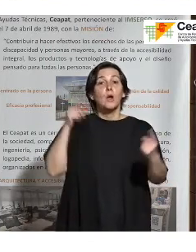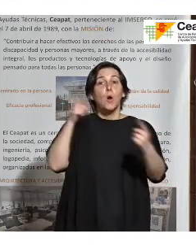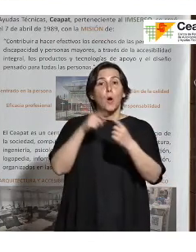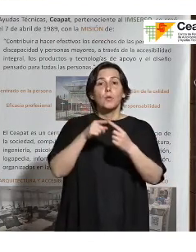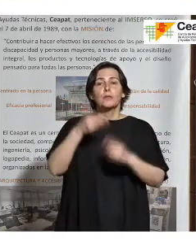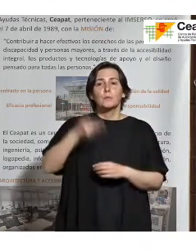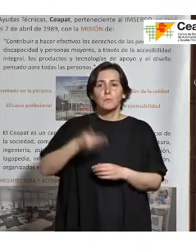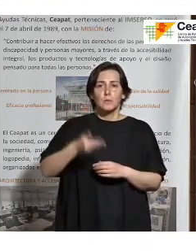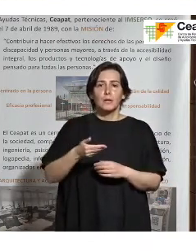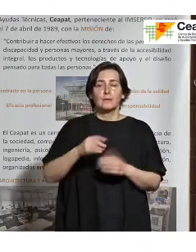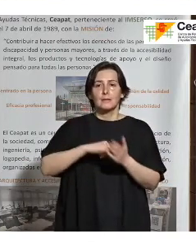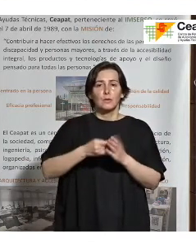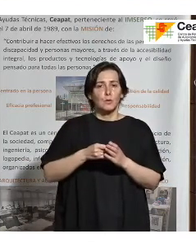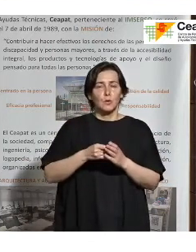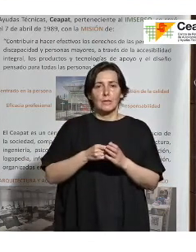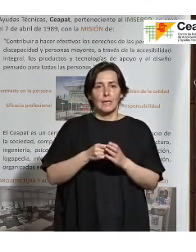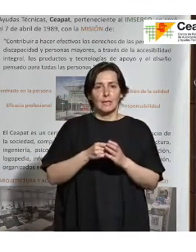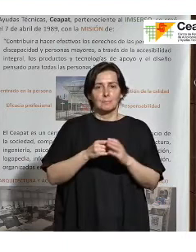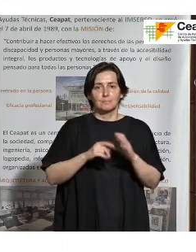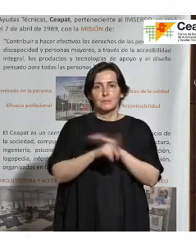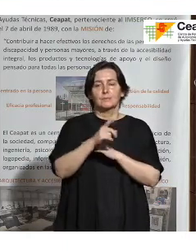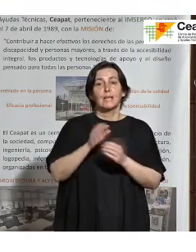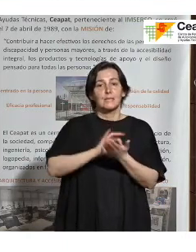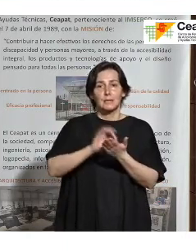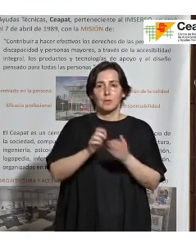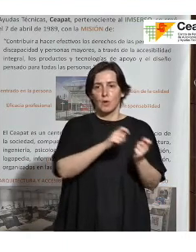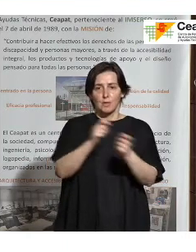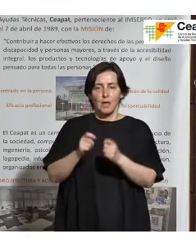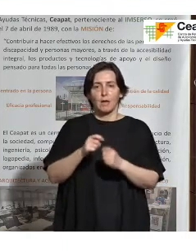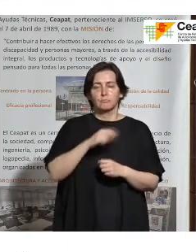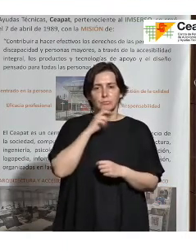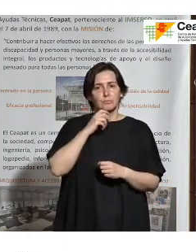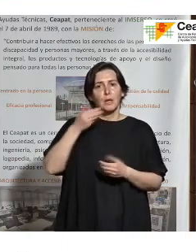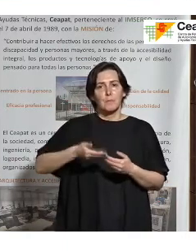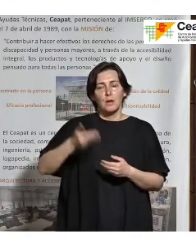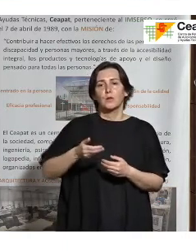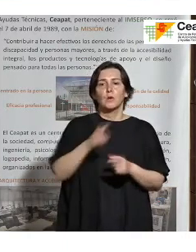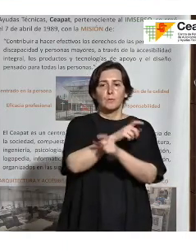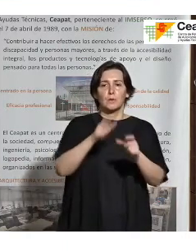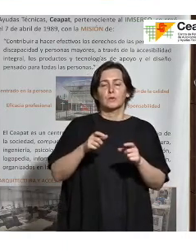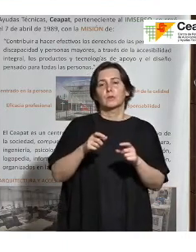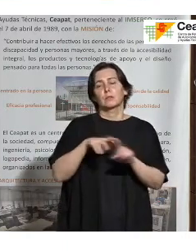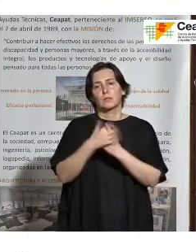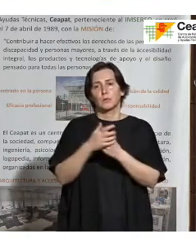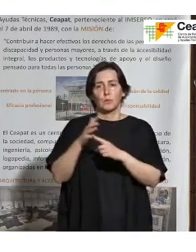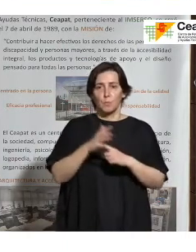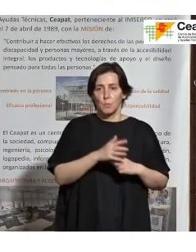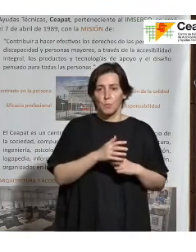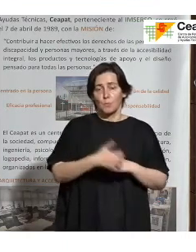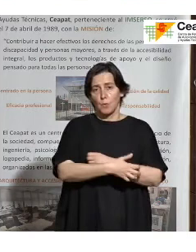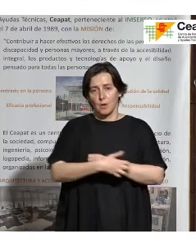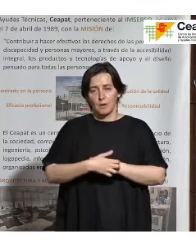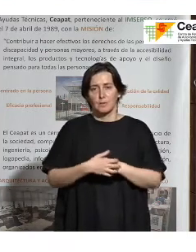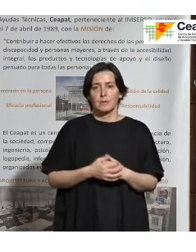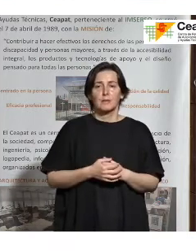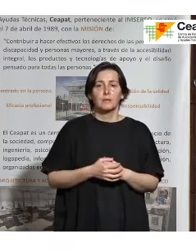es utilizar la última tecnología para prestar servicios de alto valor y proximidad a personas en situación de vulnerabilidad, principalmente o especialmente